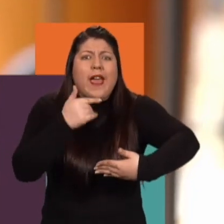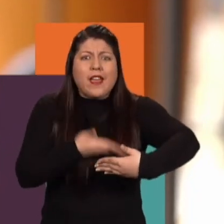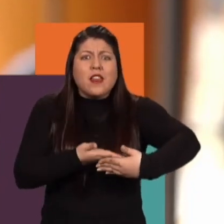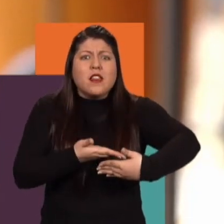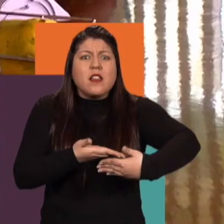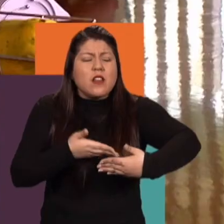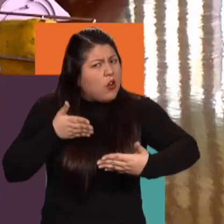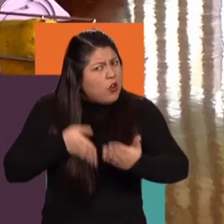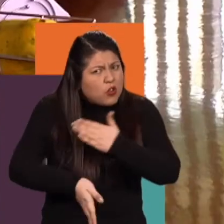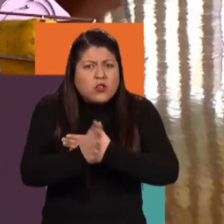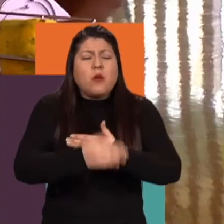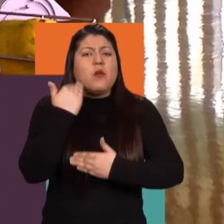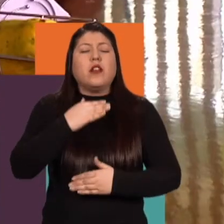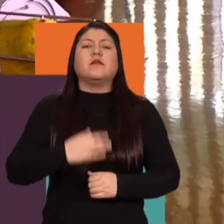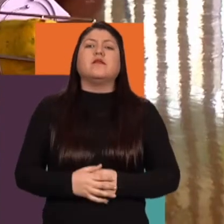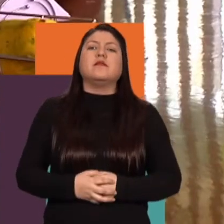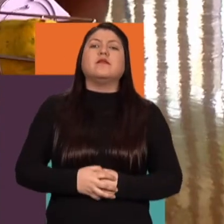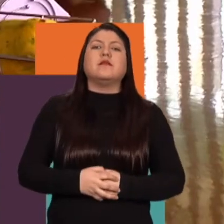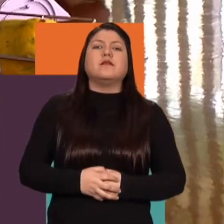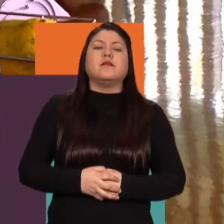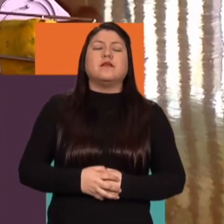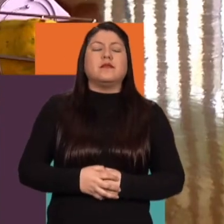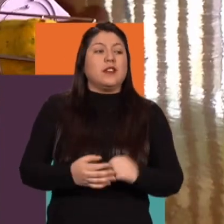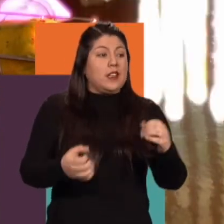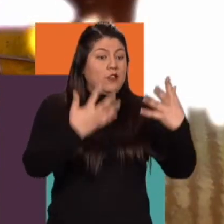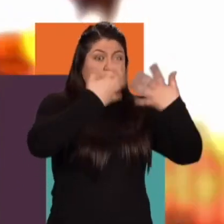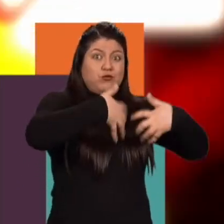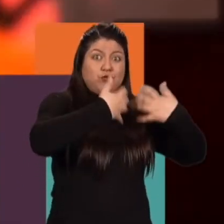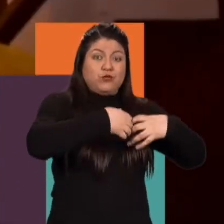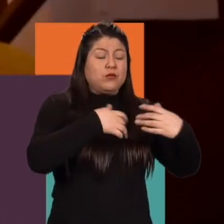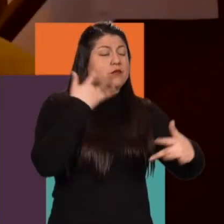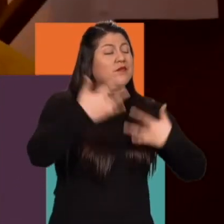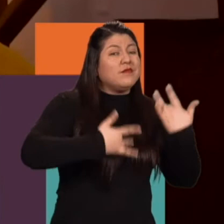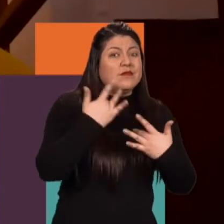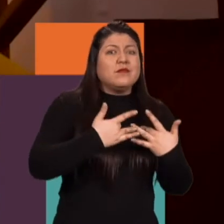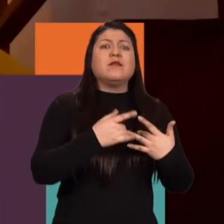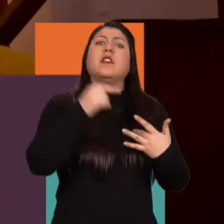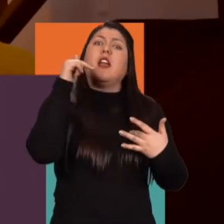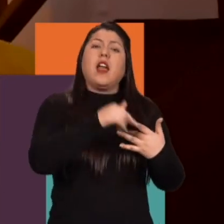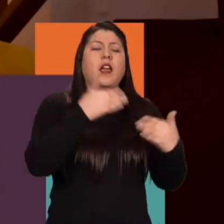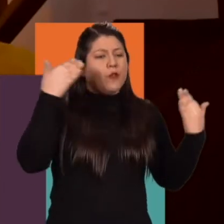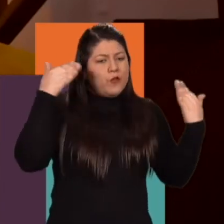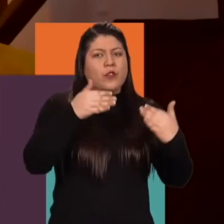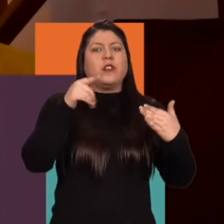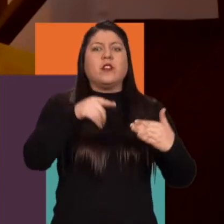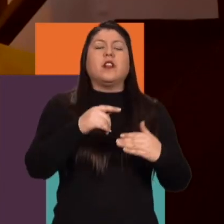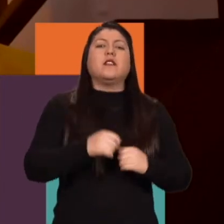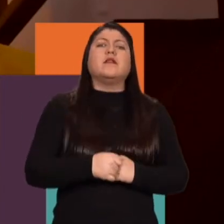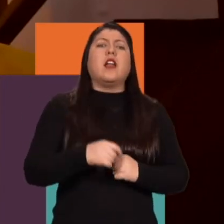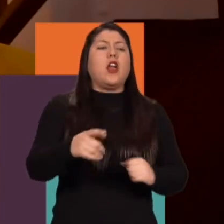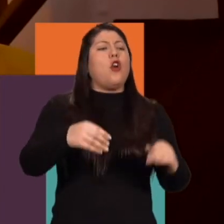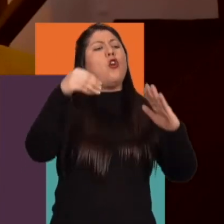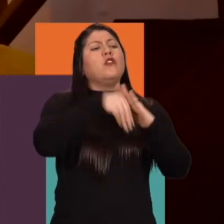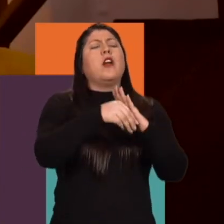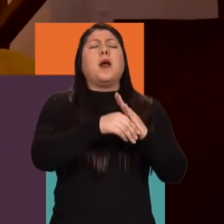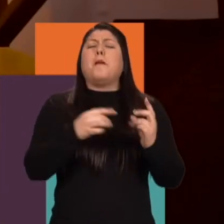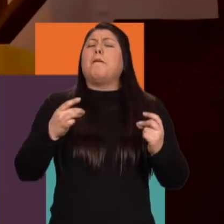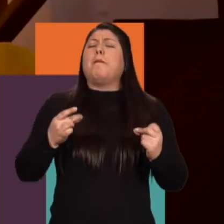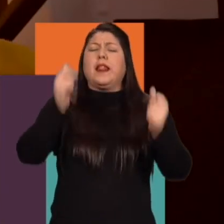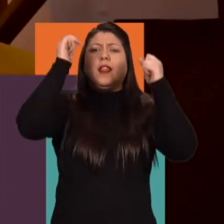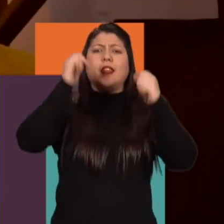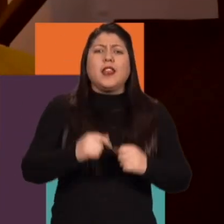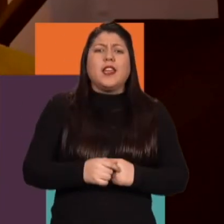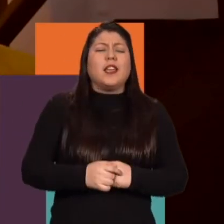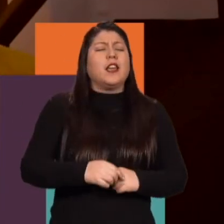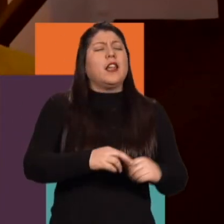por Dios usted no ha sido mujer siga siendo una mujer es una tarea que debería asumir la industria del entretenimiento y no dejarla de lado